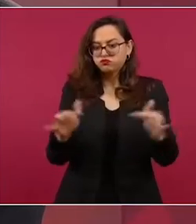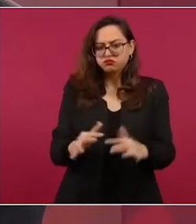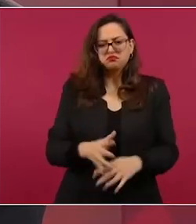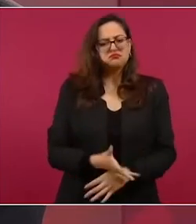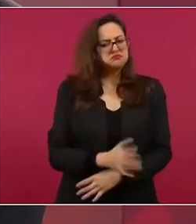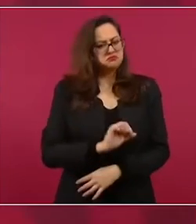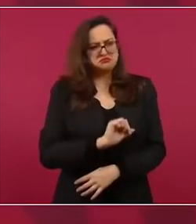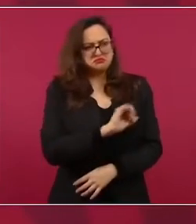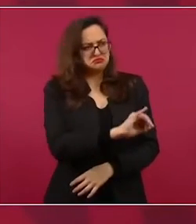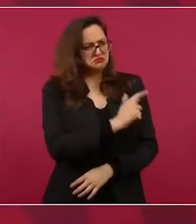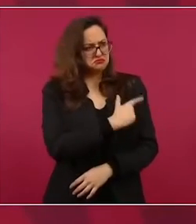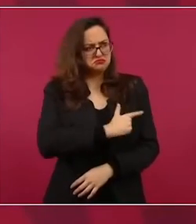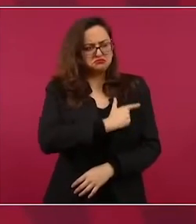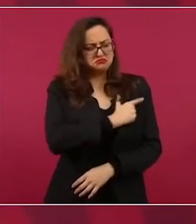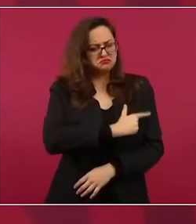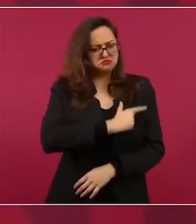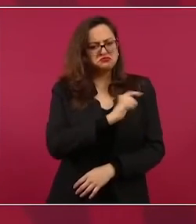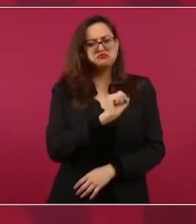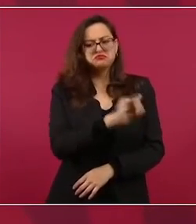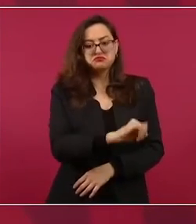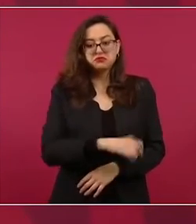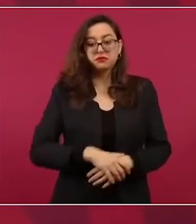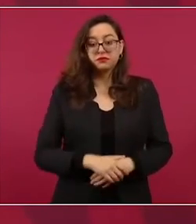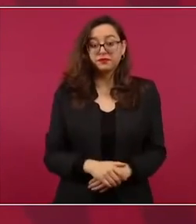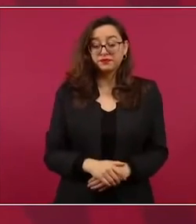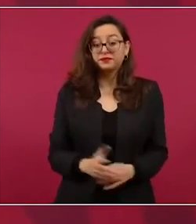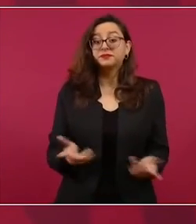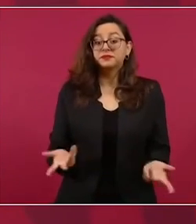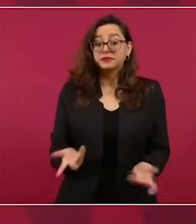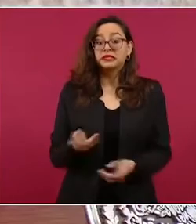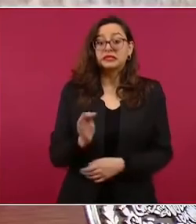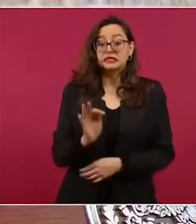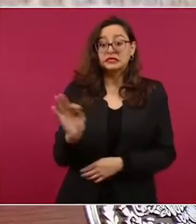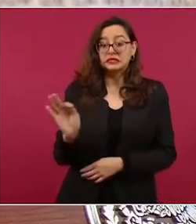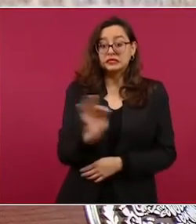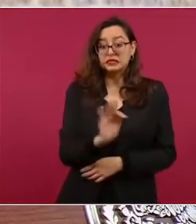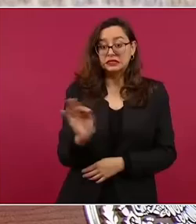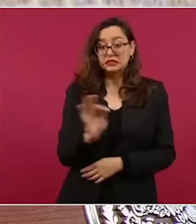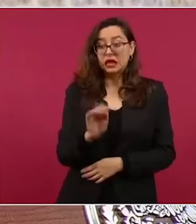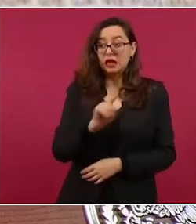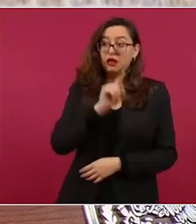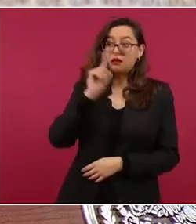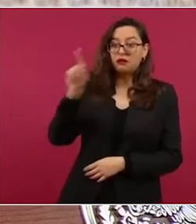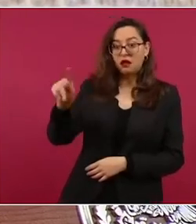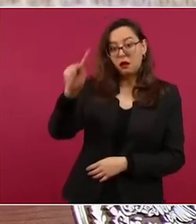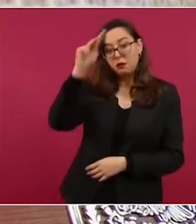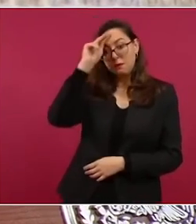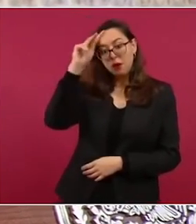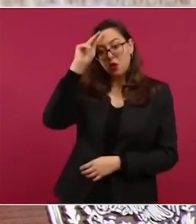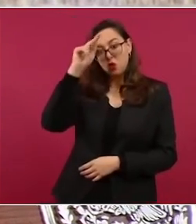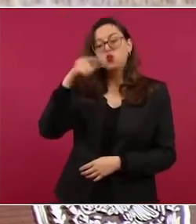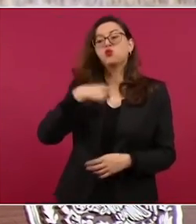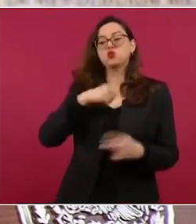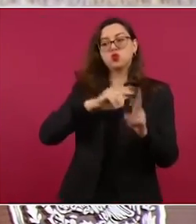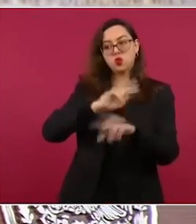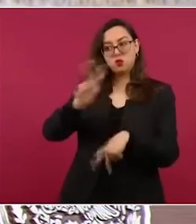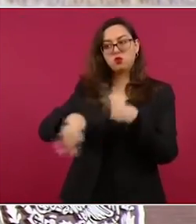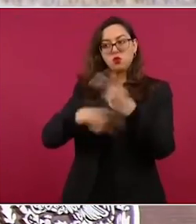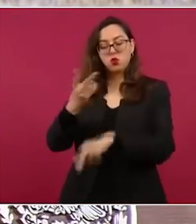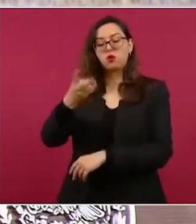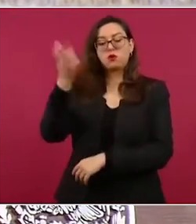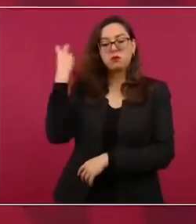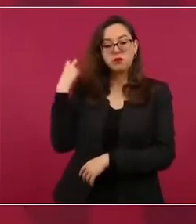Decirles que es muy probable que viaje yo a Perú el día